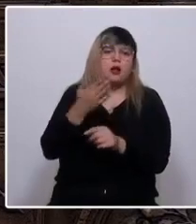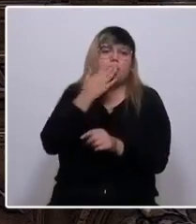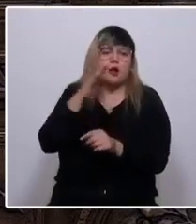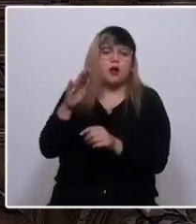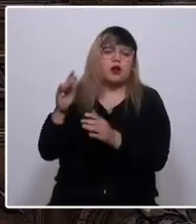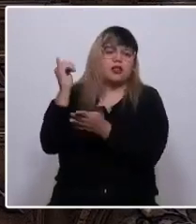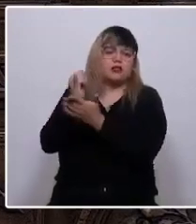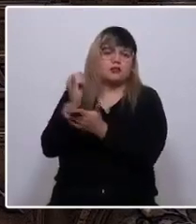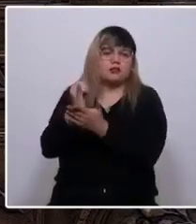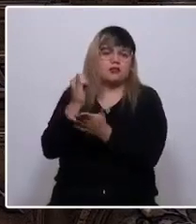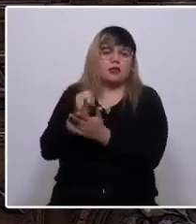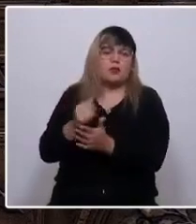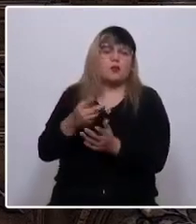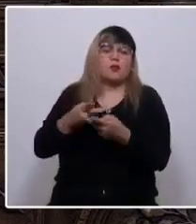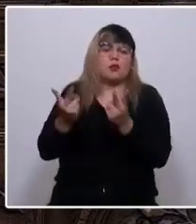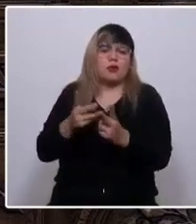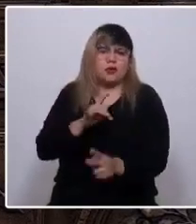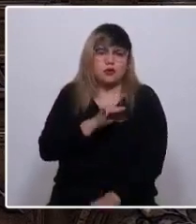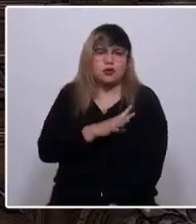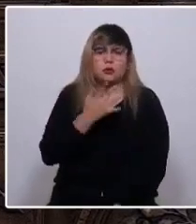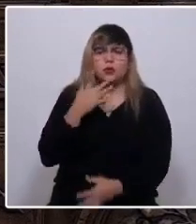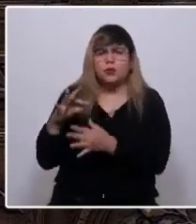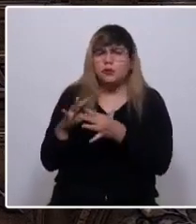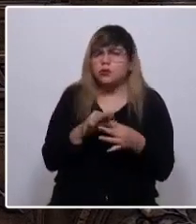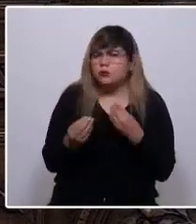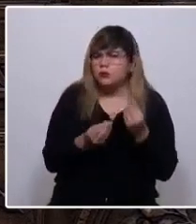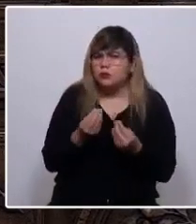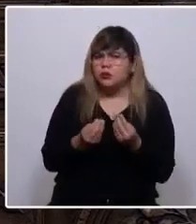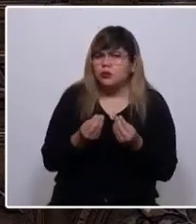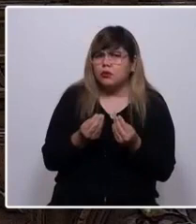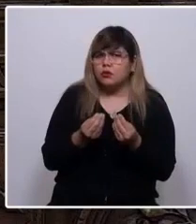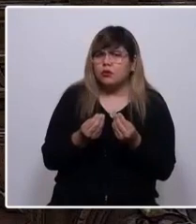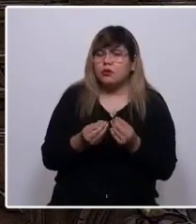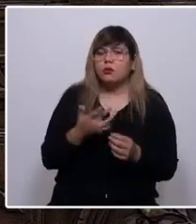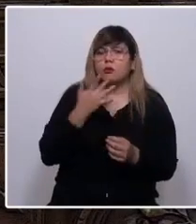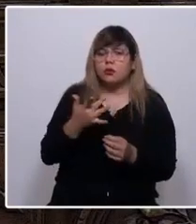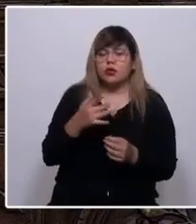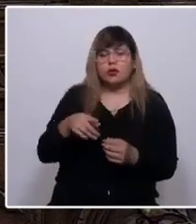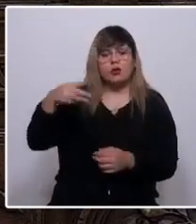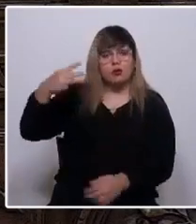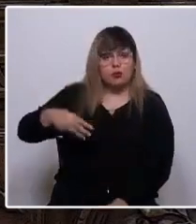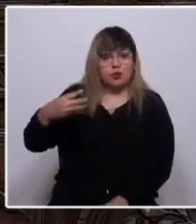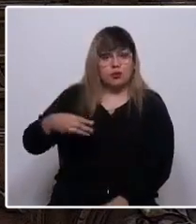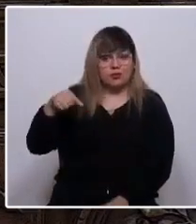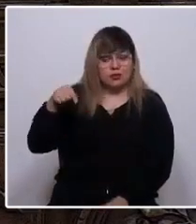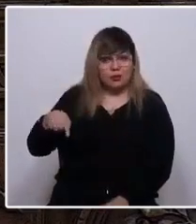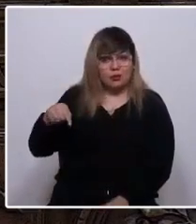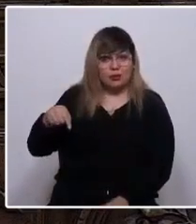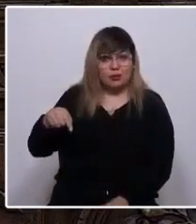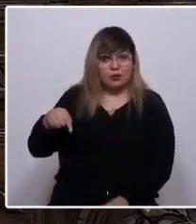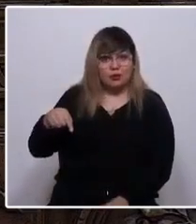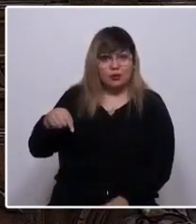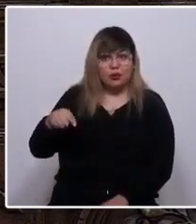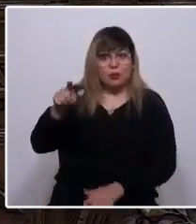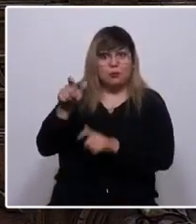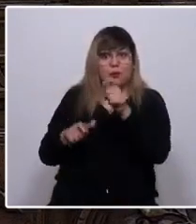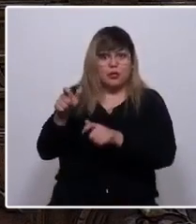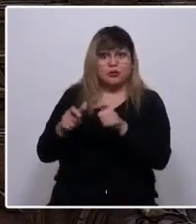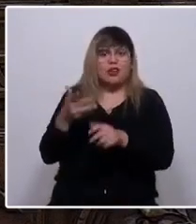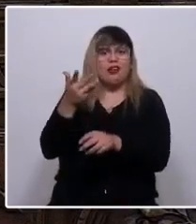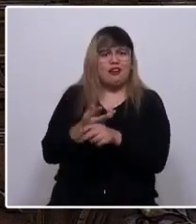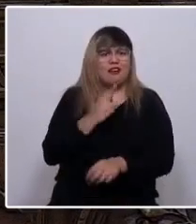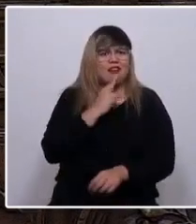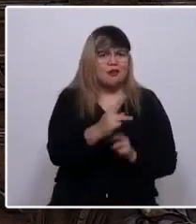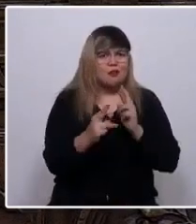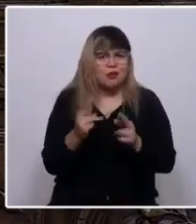institucionalidad pública chilena. ¿Y por qué ocurre esto? Principalmente porque en municipio las personas encuentran respuesta a sus